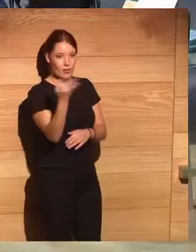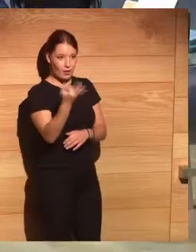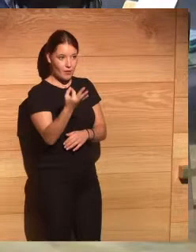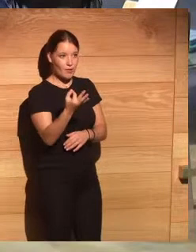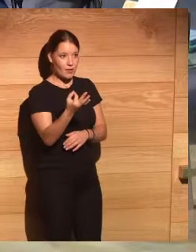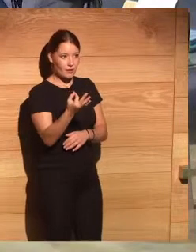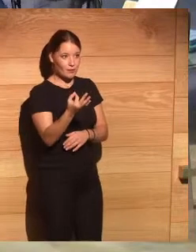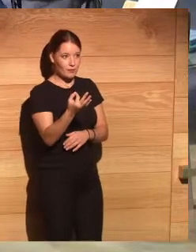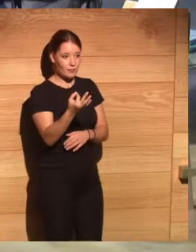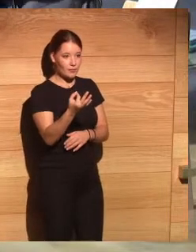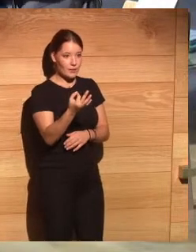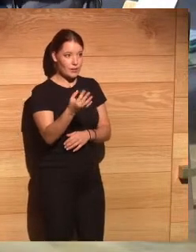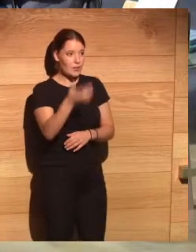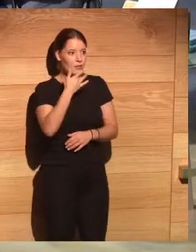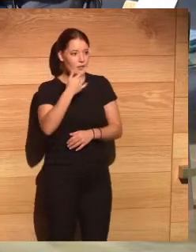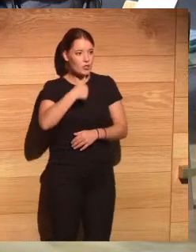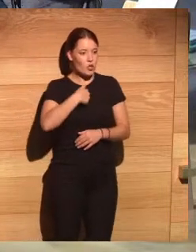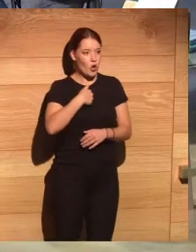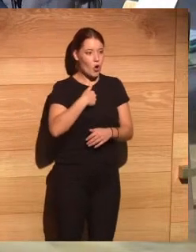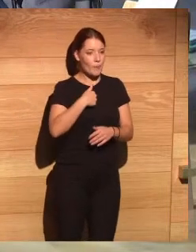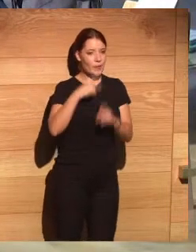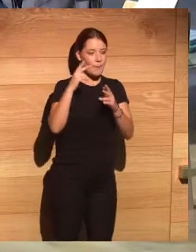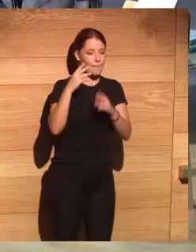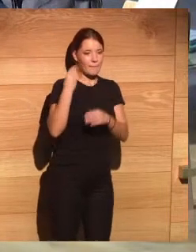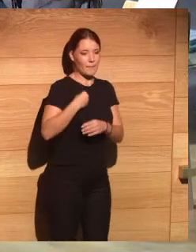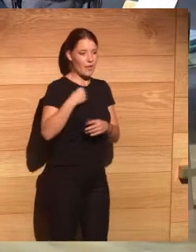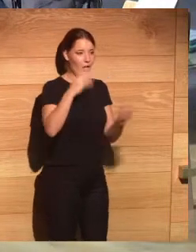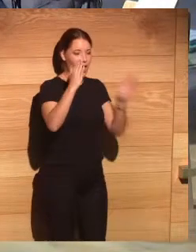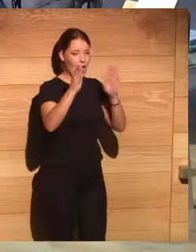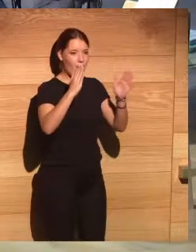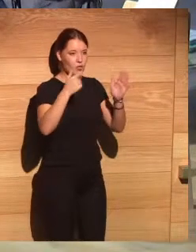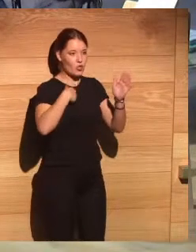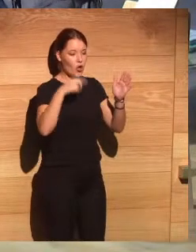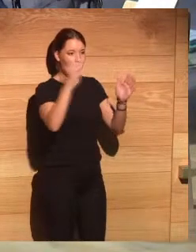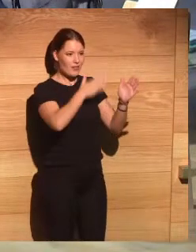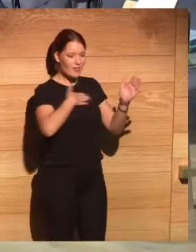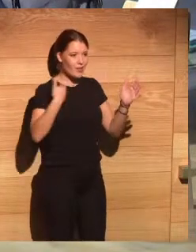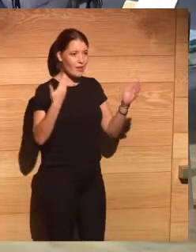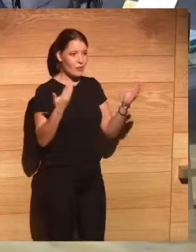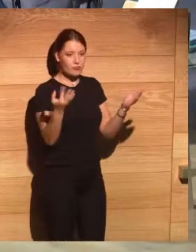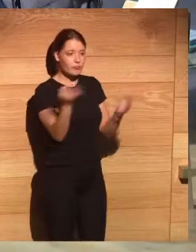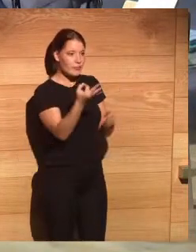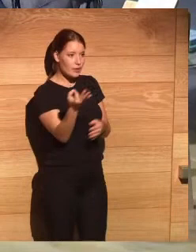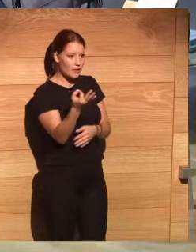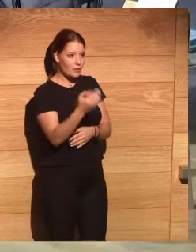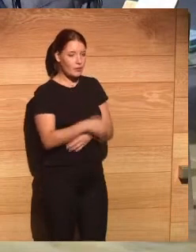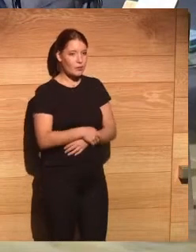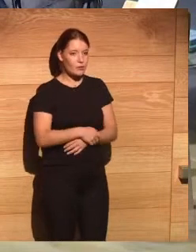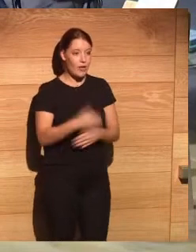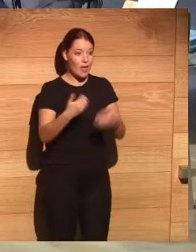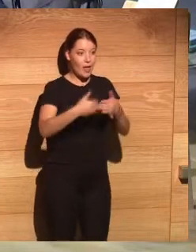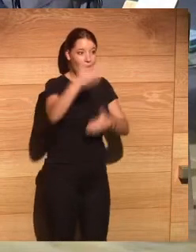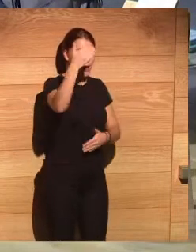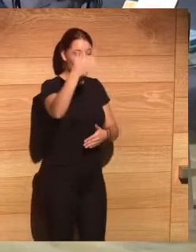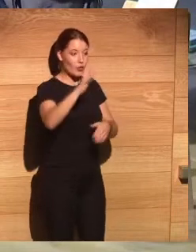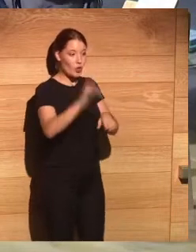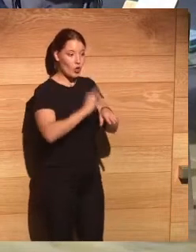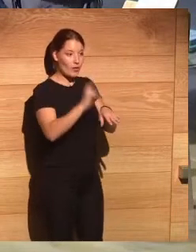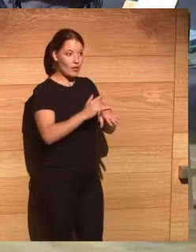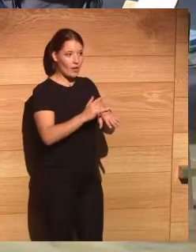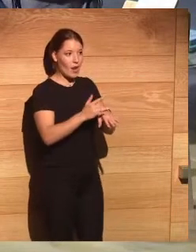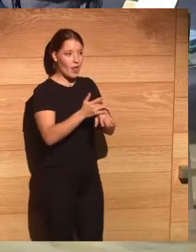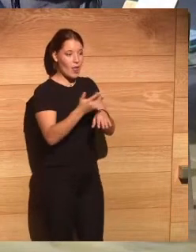tú sabes qué es y yo quiero salir de ese bucle y la gente que lee un periódico digital le mete los anuncios del periódico digital y qué